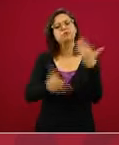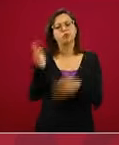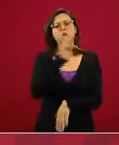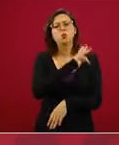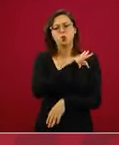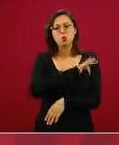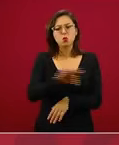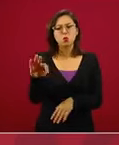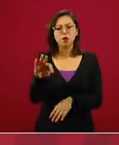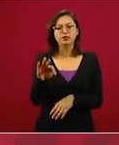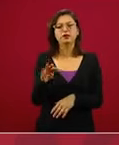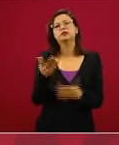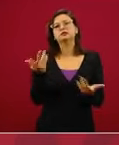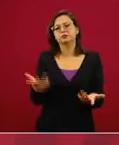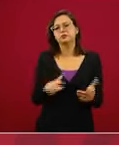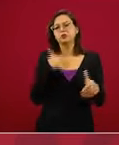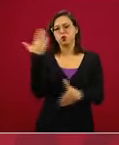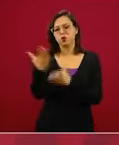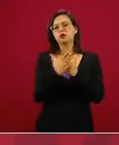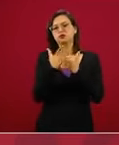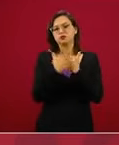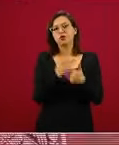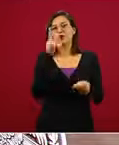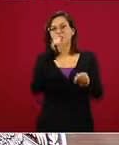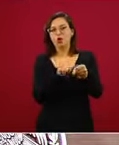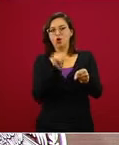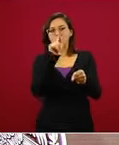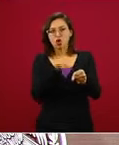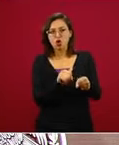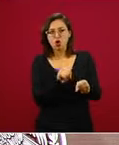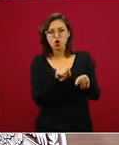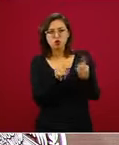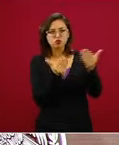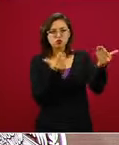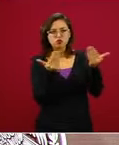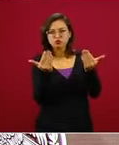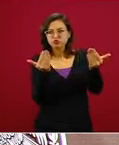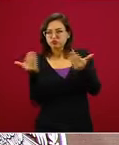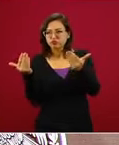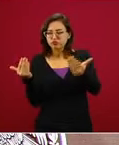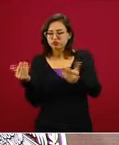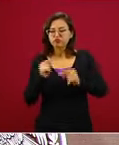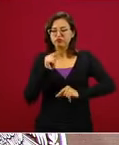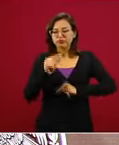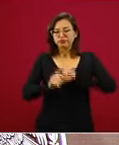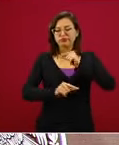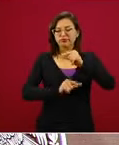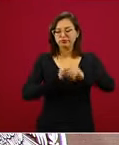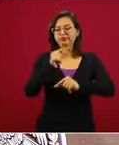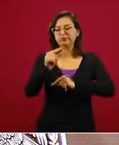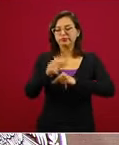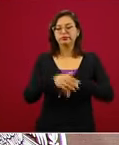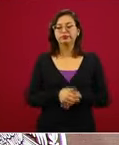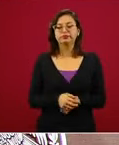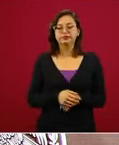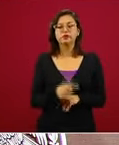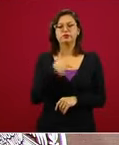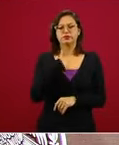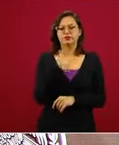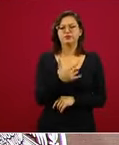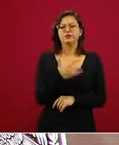estos semáforos de los cuales se habla en el mismo. Estoy seguro que los estados debemos